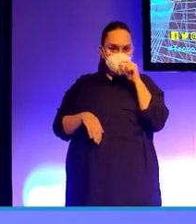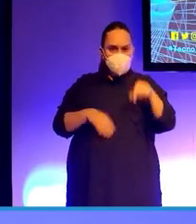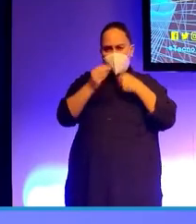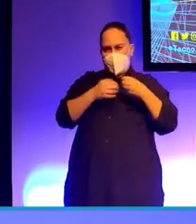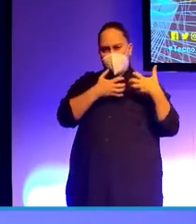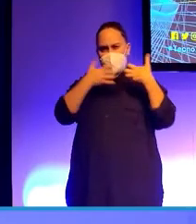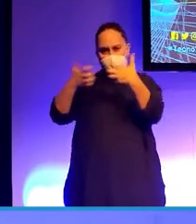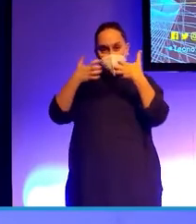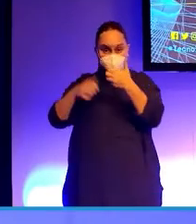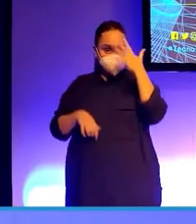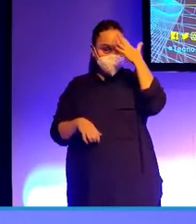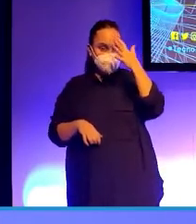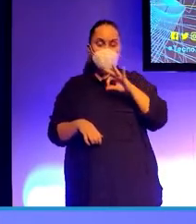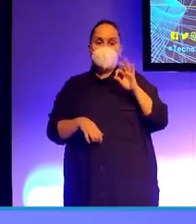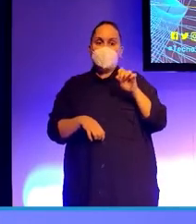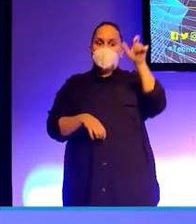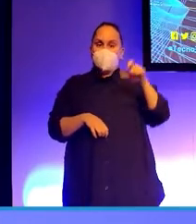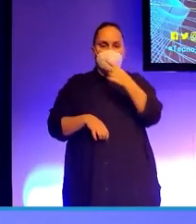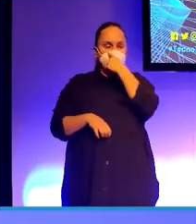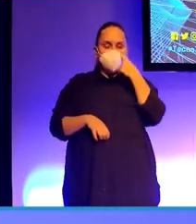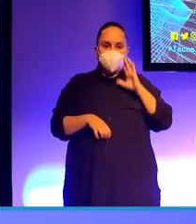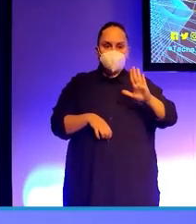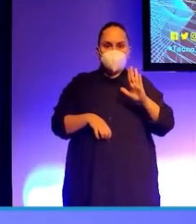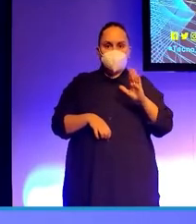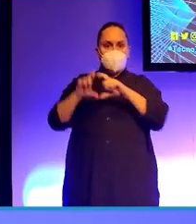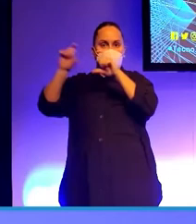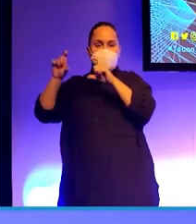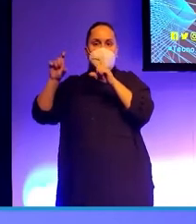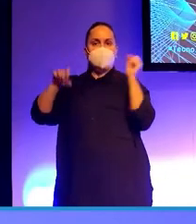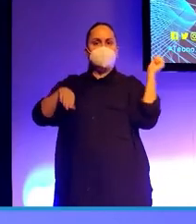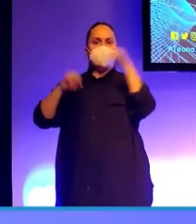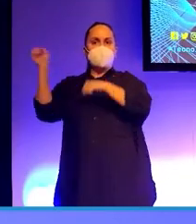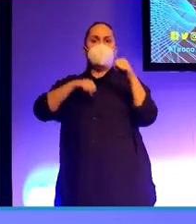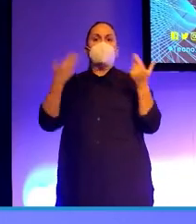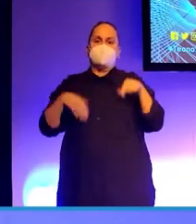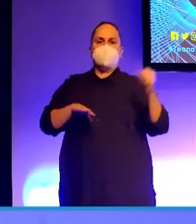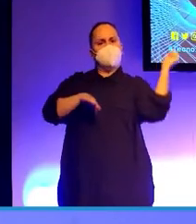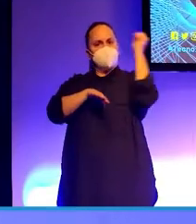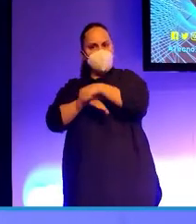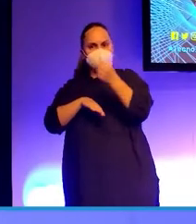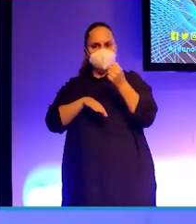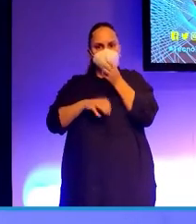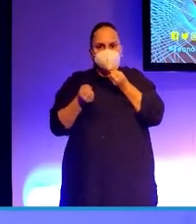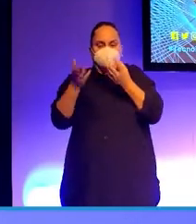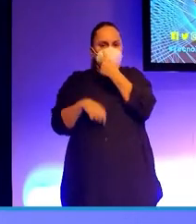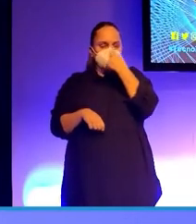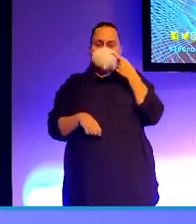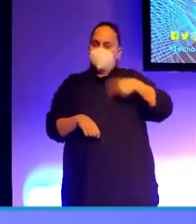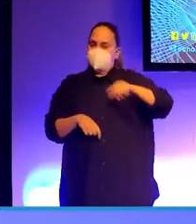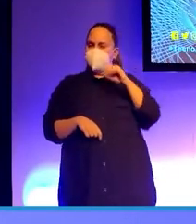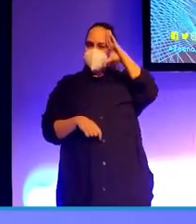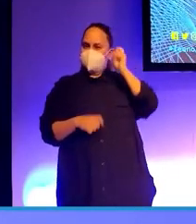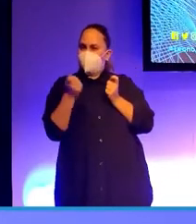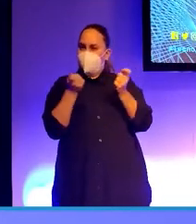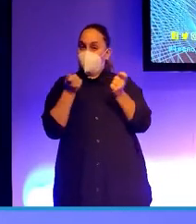El testimonio de un usuario siempre va a prevalecer con el de la empresa. Así que hay que estar muy avispados y ser conscientes de ello. Por